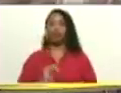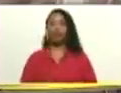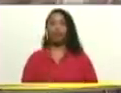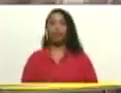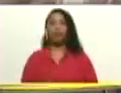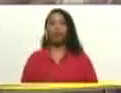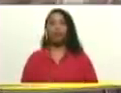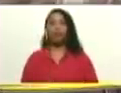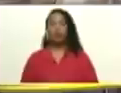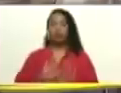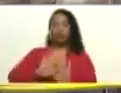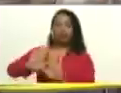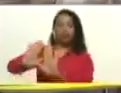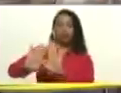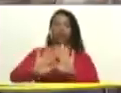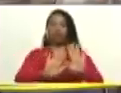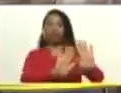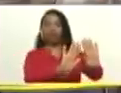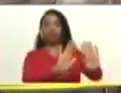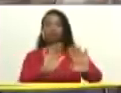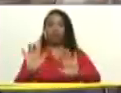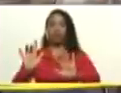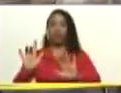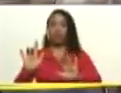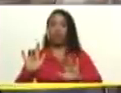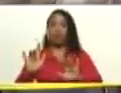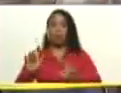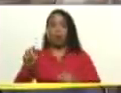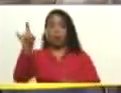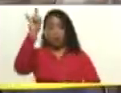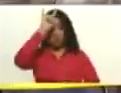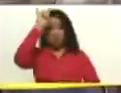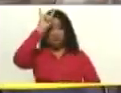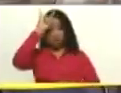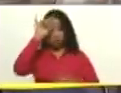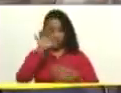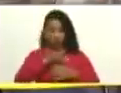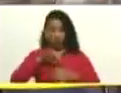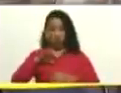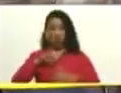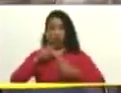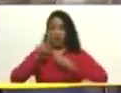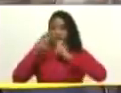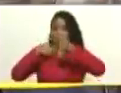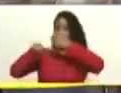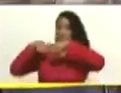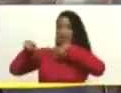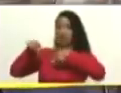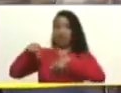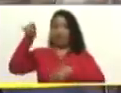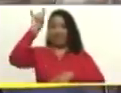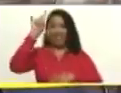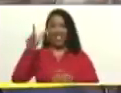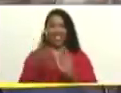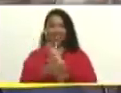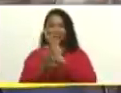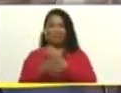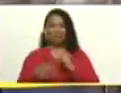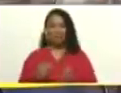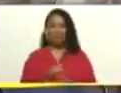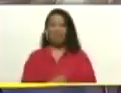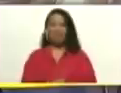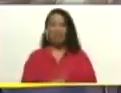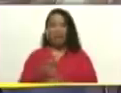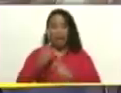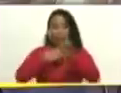a los que venden su alma al diablo, así tengan sotana, a los que venden su alma